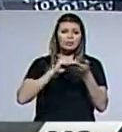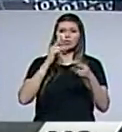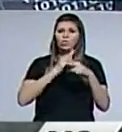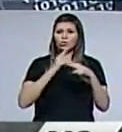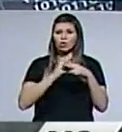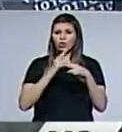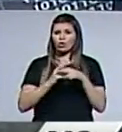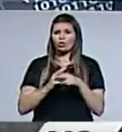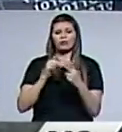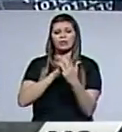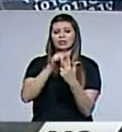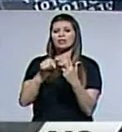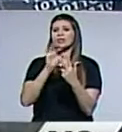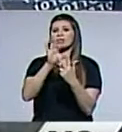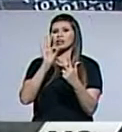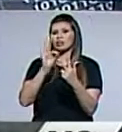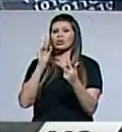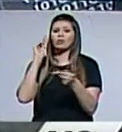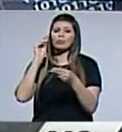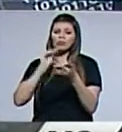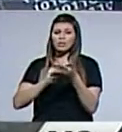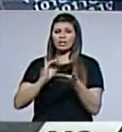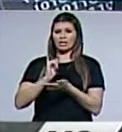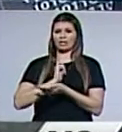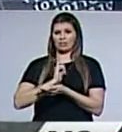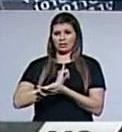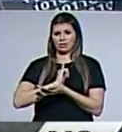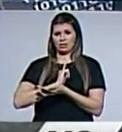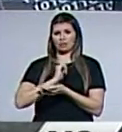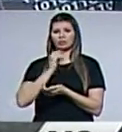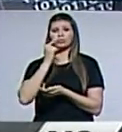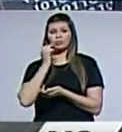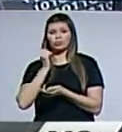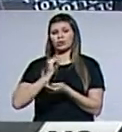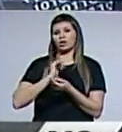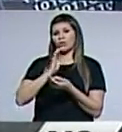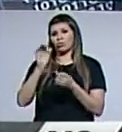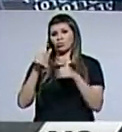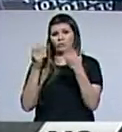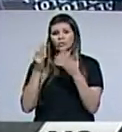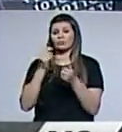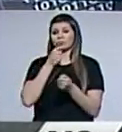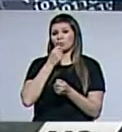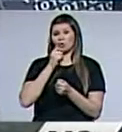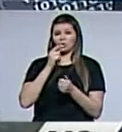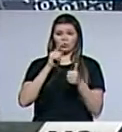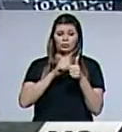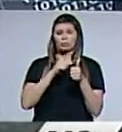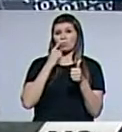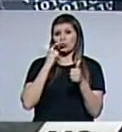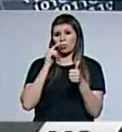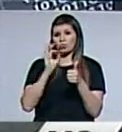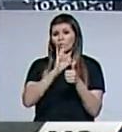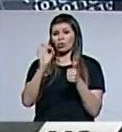tienen tres opciones para marcar la identidad sexual de estos. Estas tres opciones son masculino,